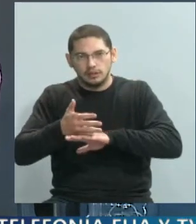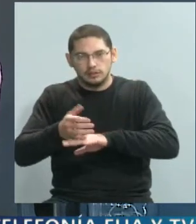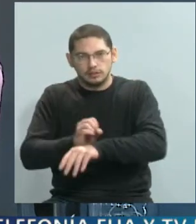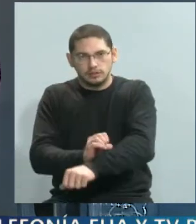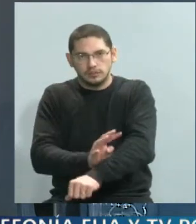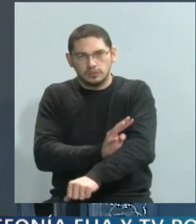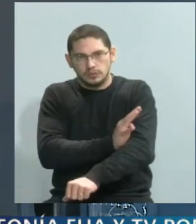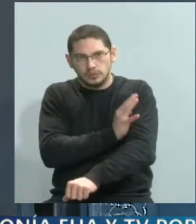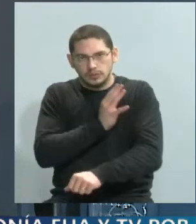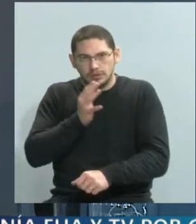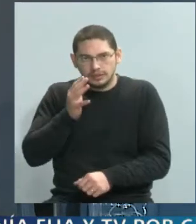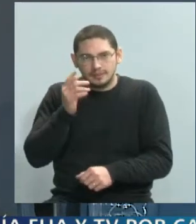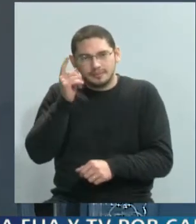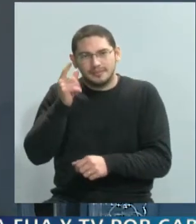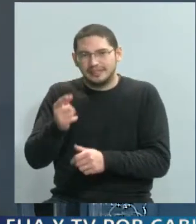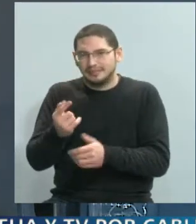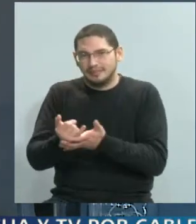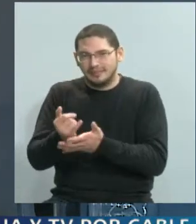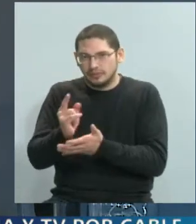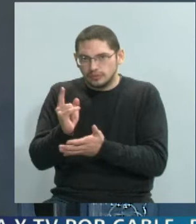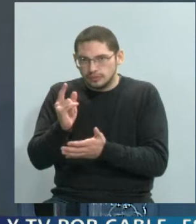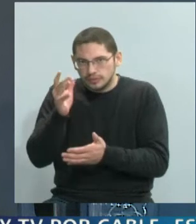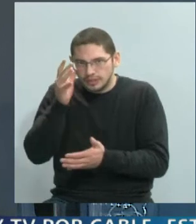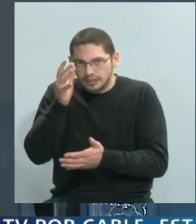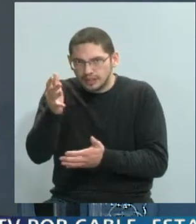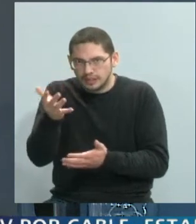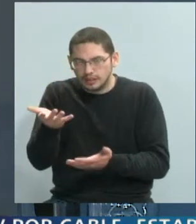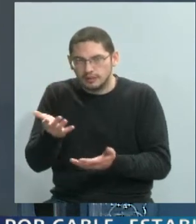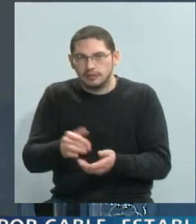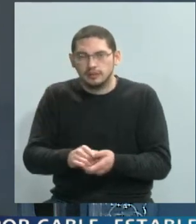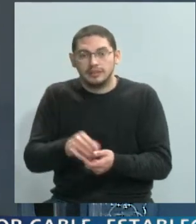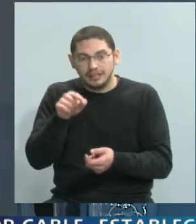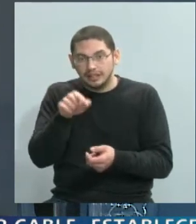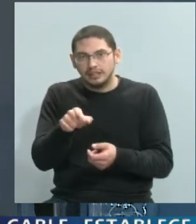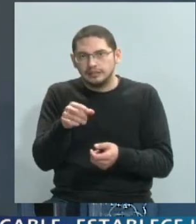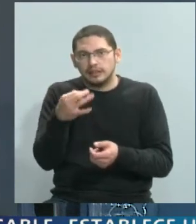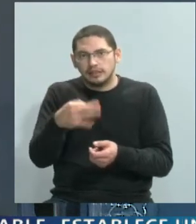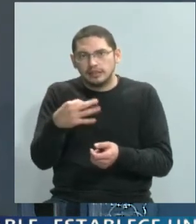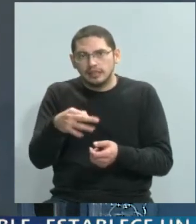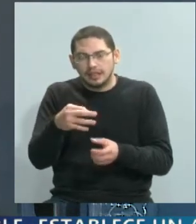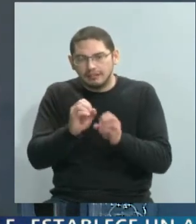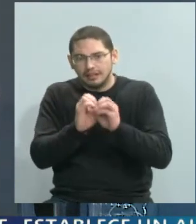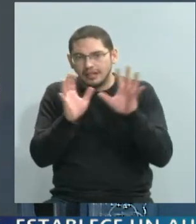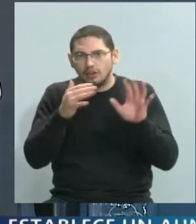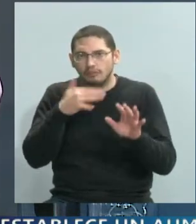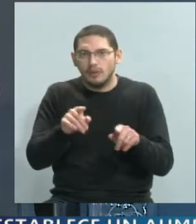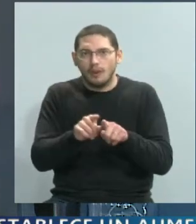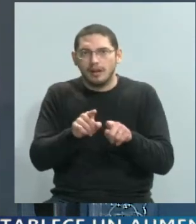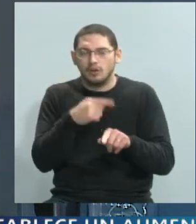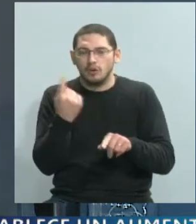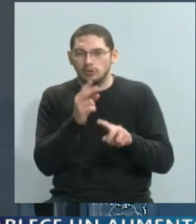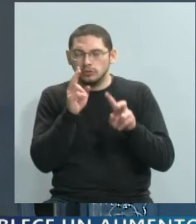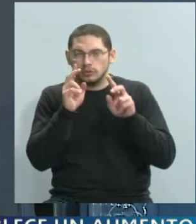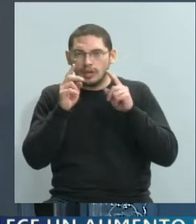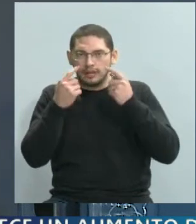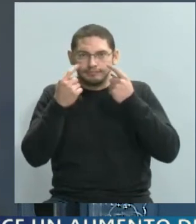nos parece aún más grave de lo que suponíamos, ¿no? Y me parece que está bueno que se entienda así, para tener esas señales de alarma que nos permitan